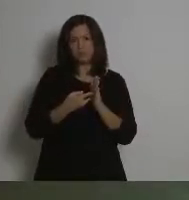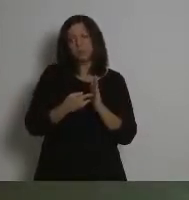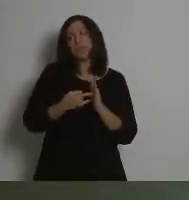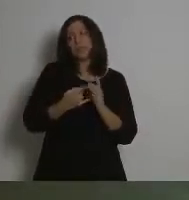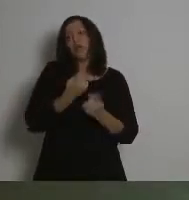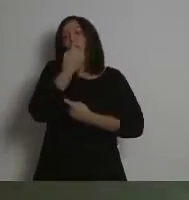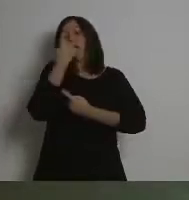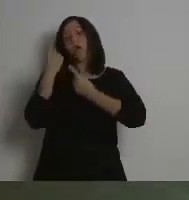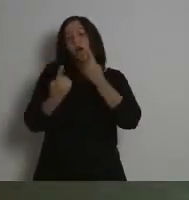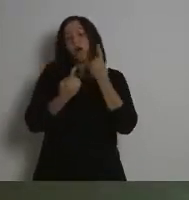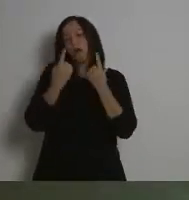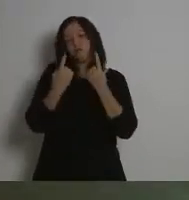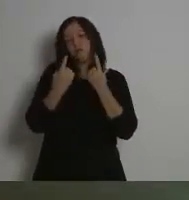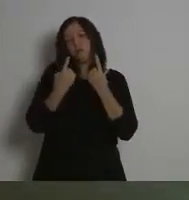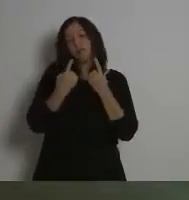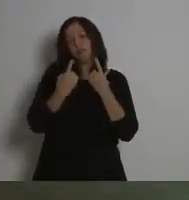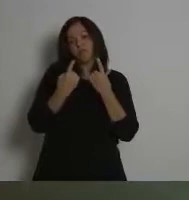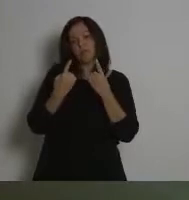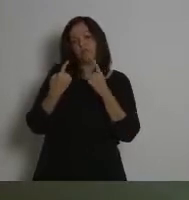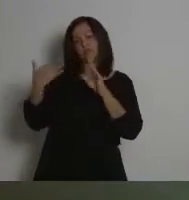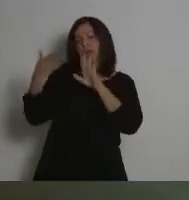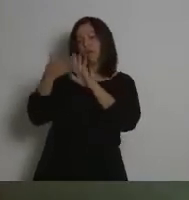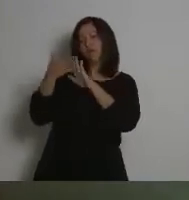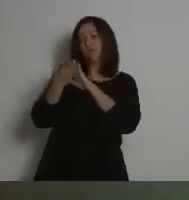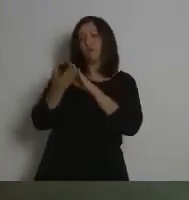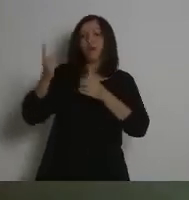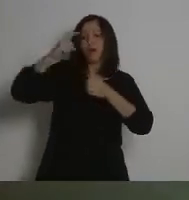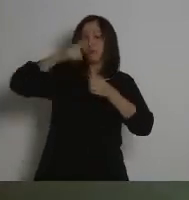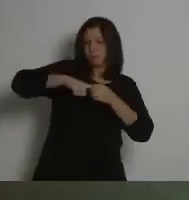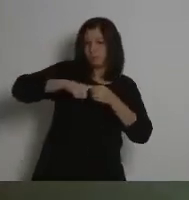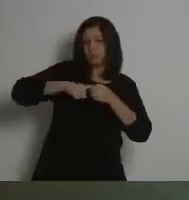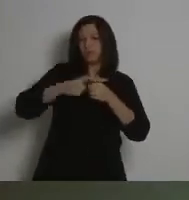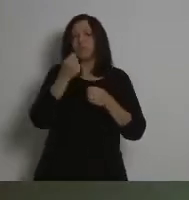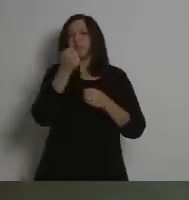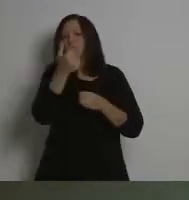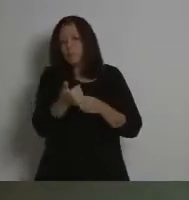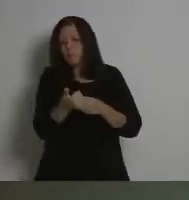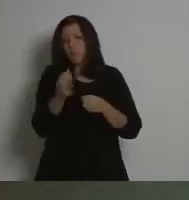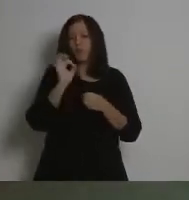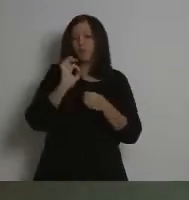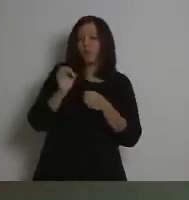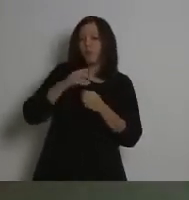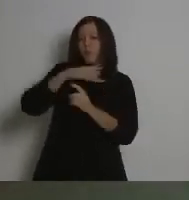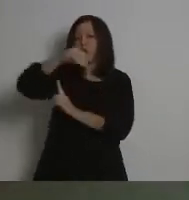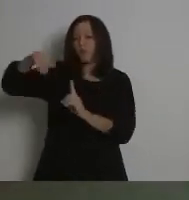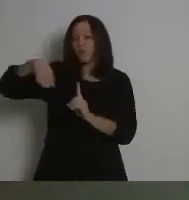clara. Los modelos que se presentan están lejos de cumplir con estos criterios.